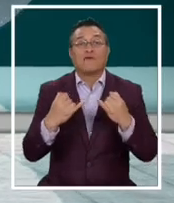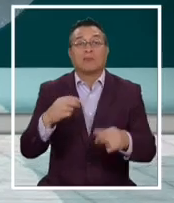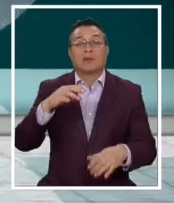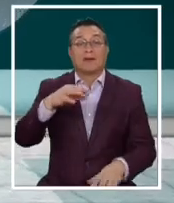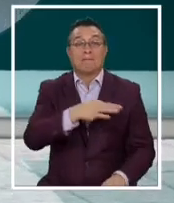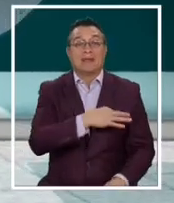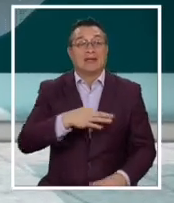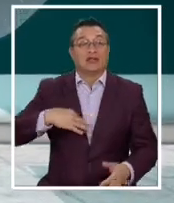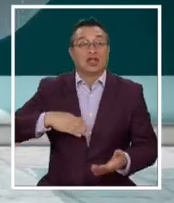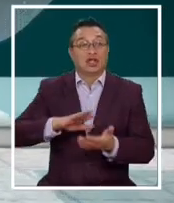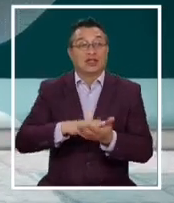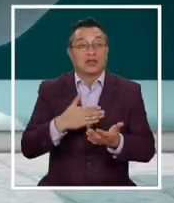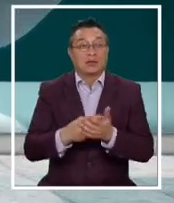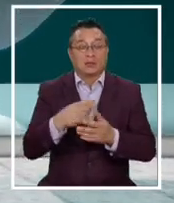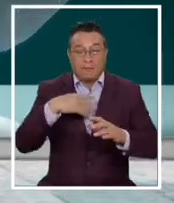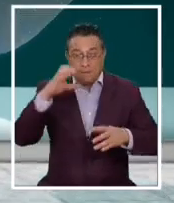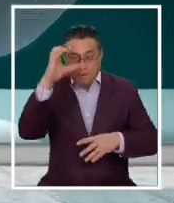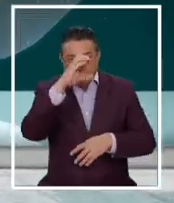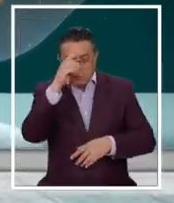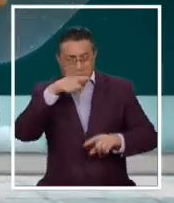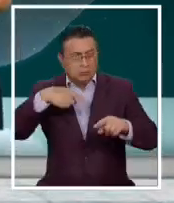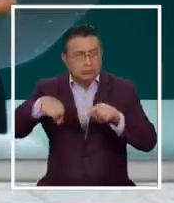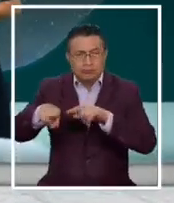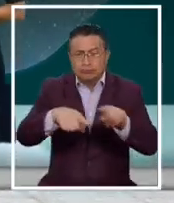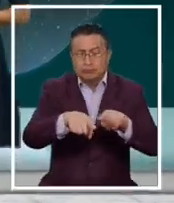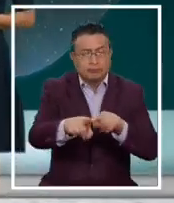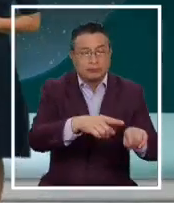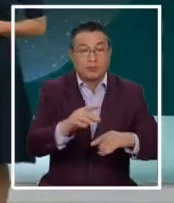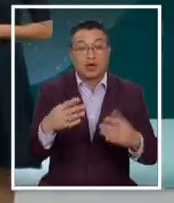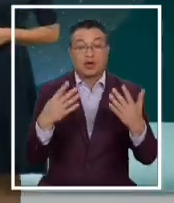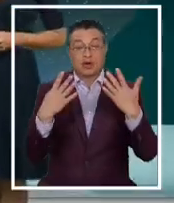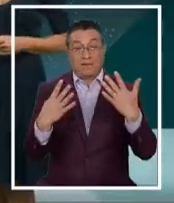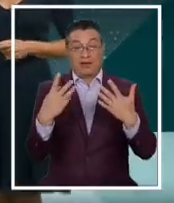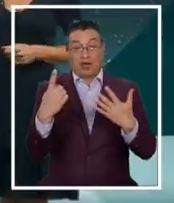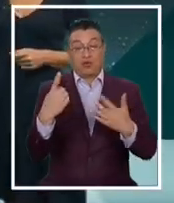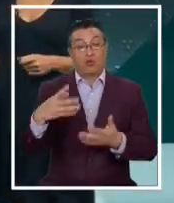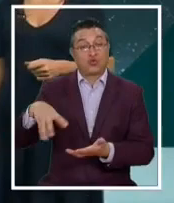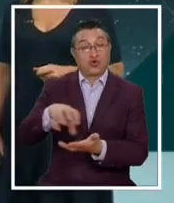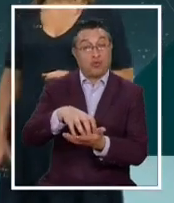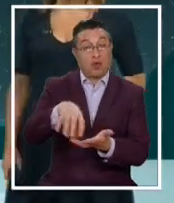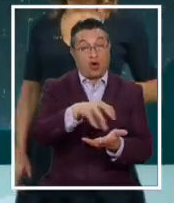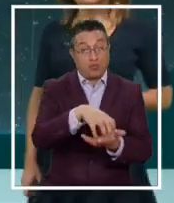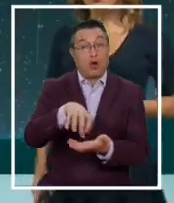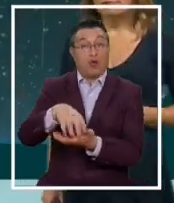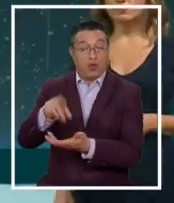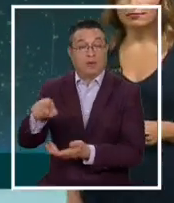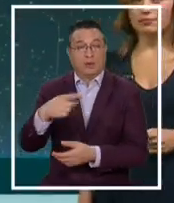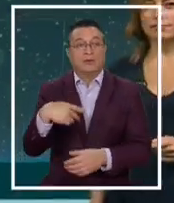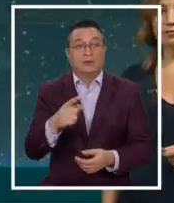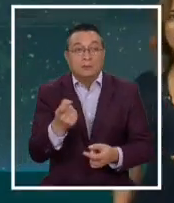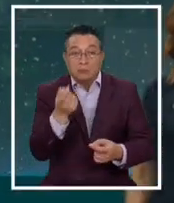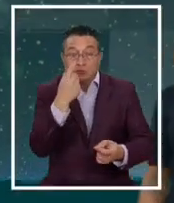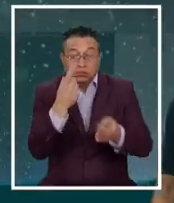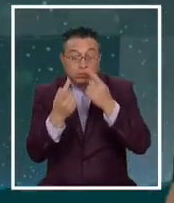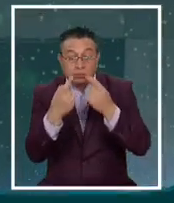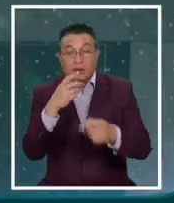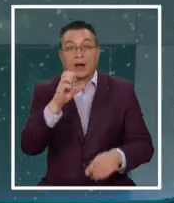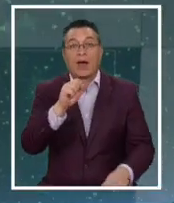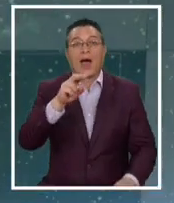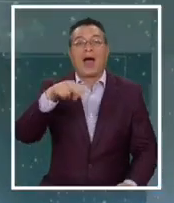MinSAL. Se trata de una búsqueda activa de casos y ya en 91 comunas se están realizando estos test de